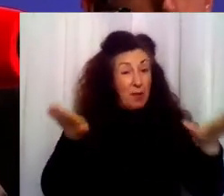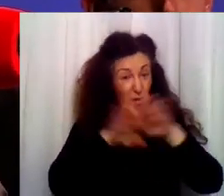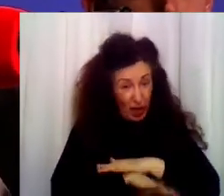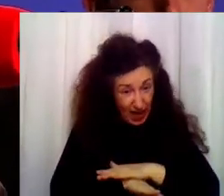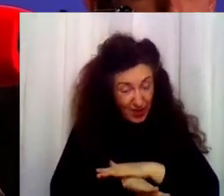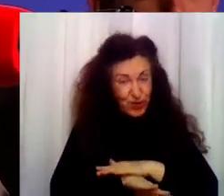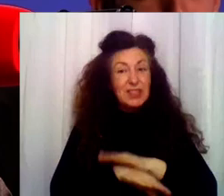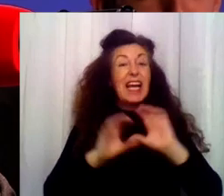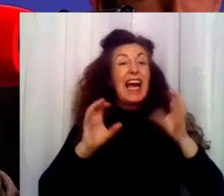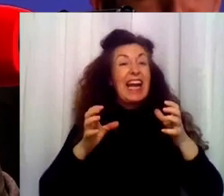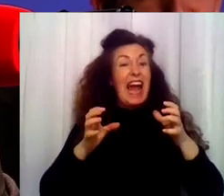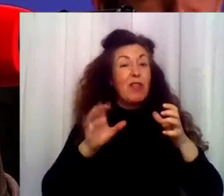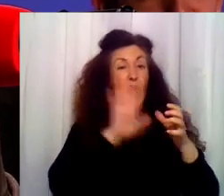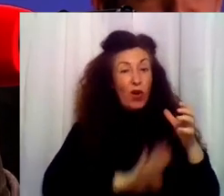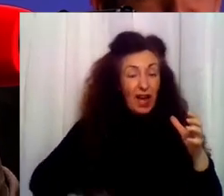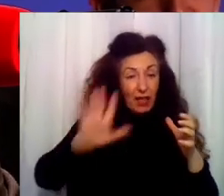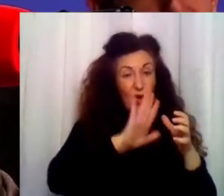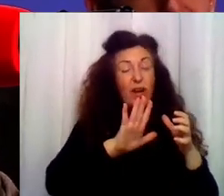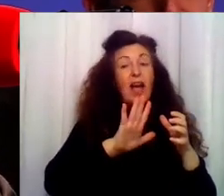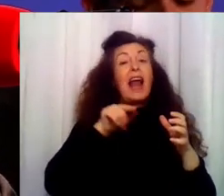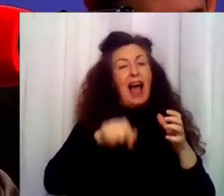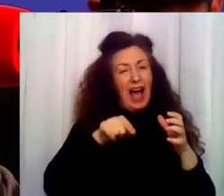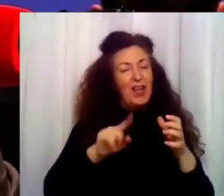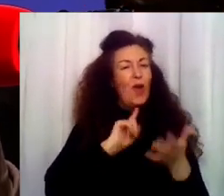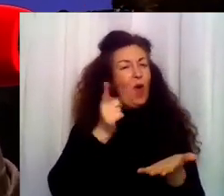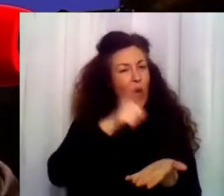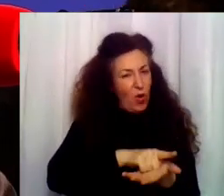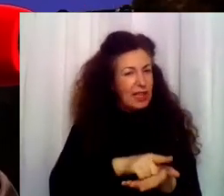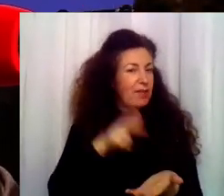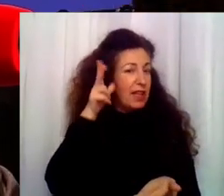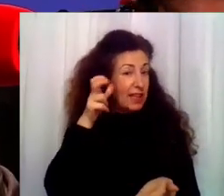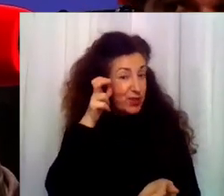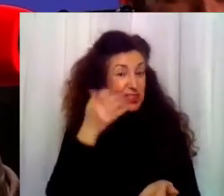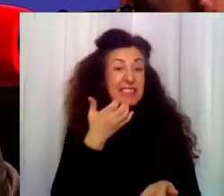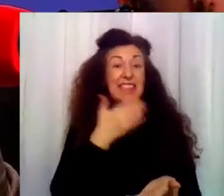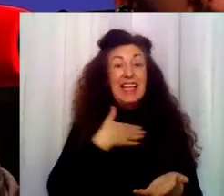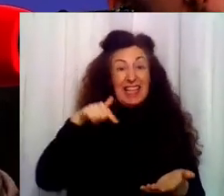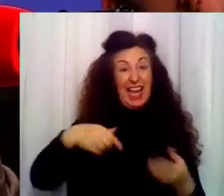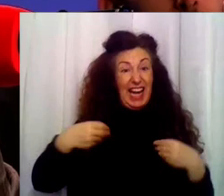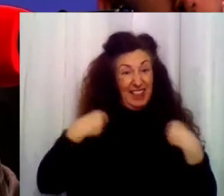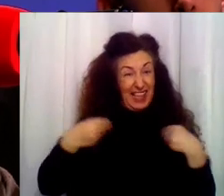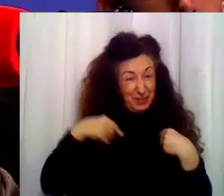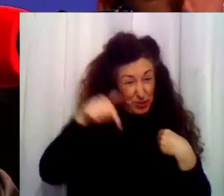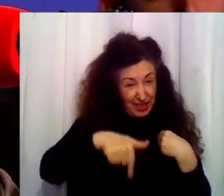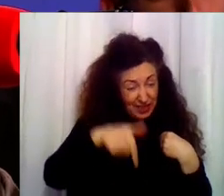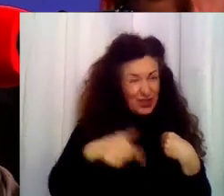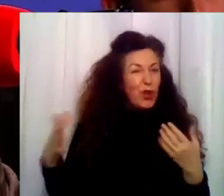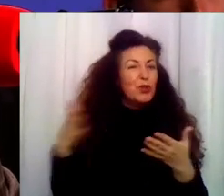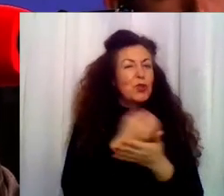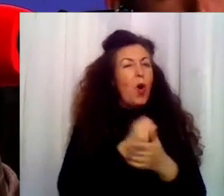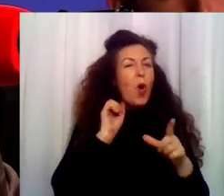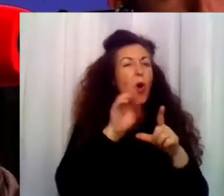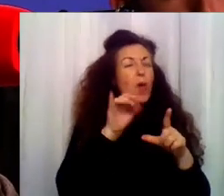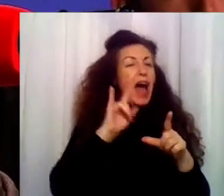alterada y bien alterada de la sala. Y si quieren volver a disfrutar de esta o de cualquier otra ficción sonora, están todas en audios para